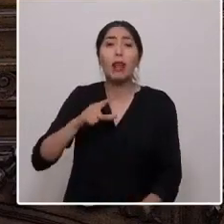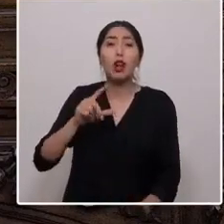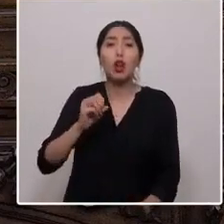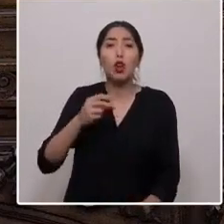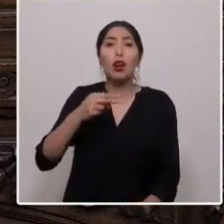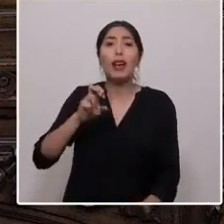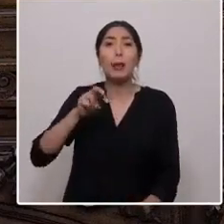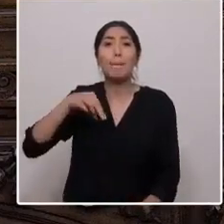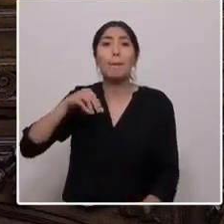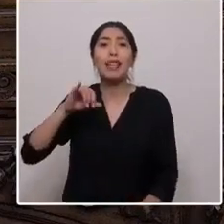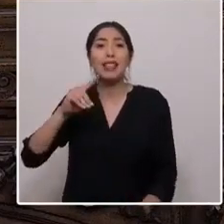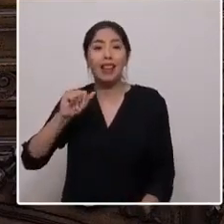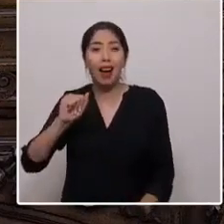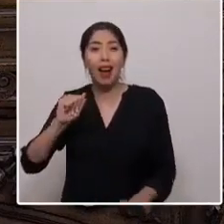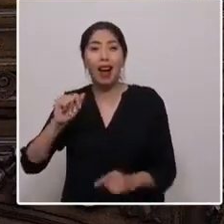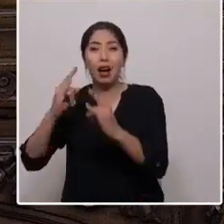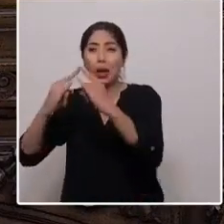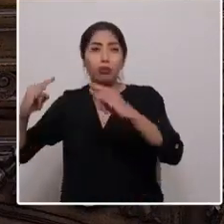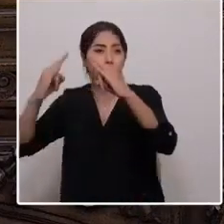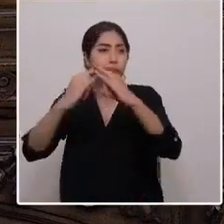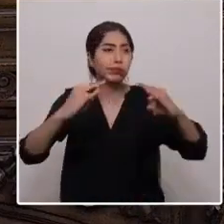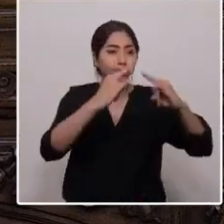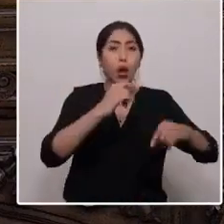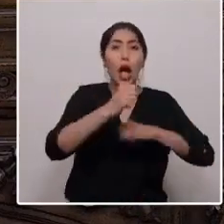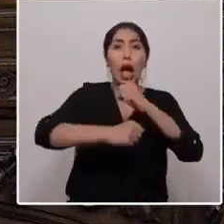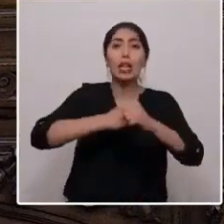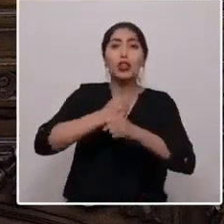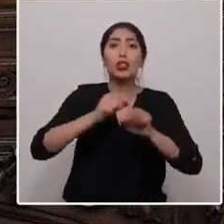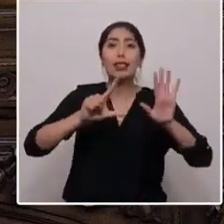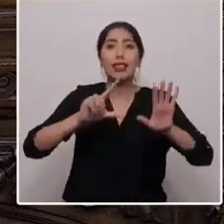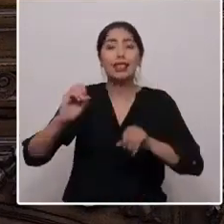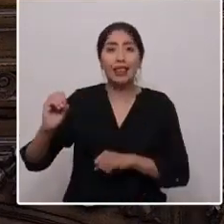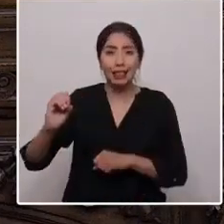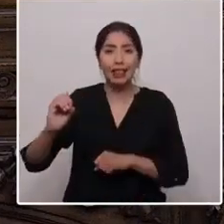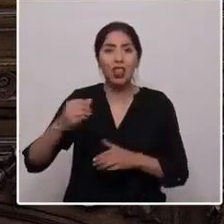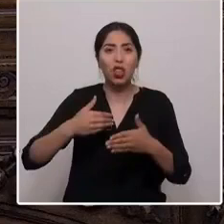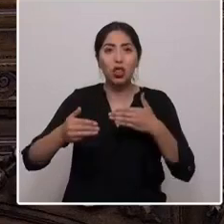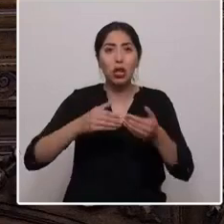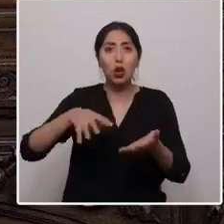que se levantó en los años 70, en Peñalolén.